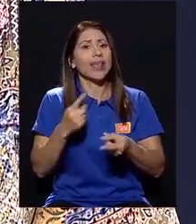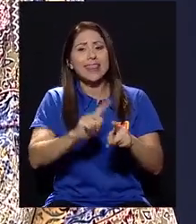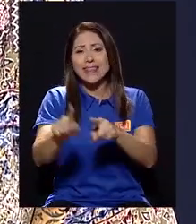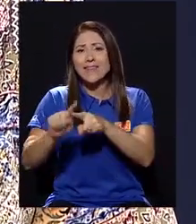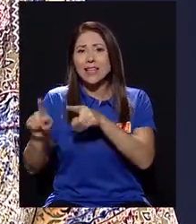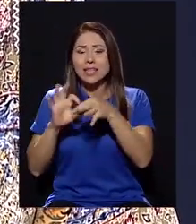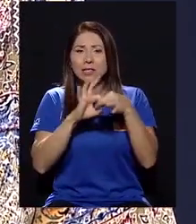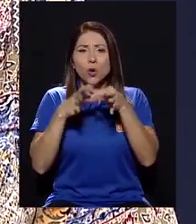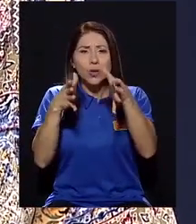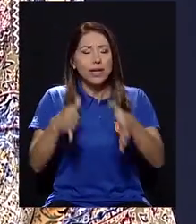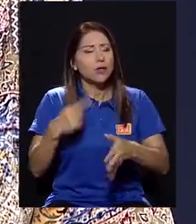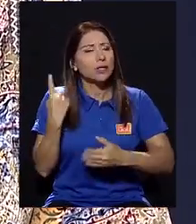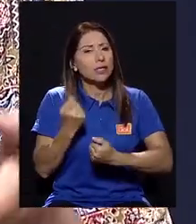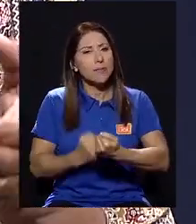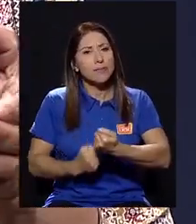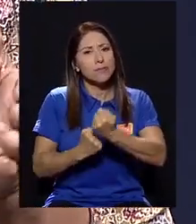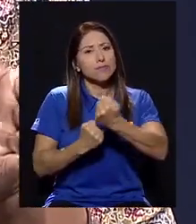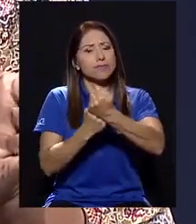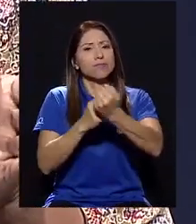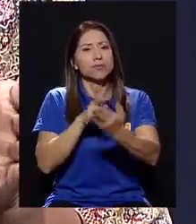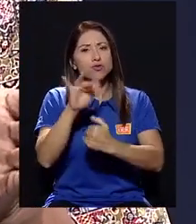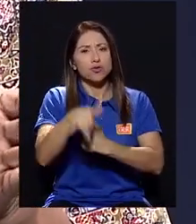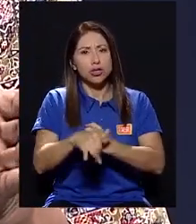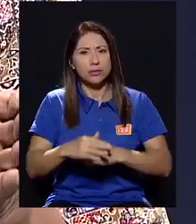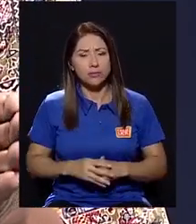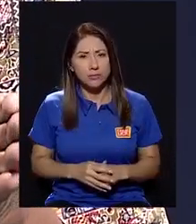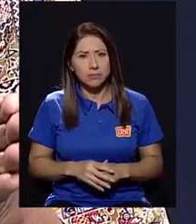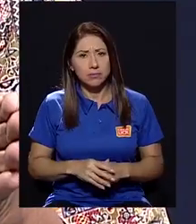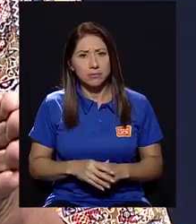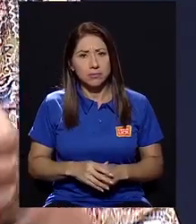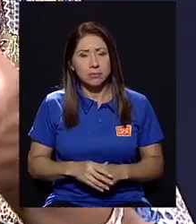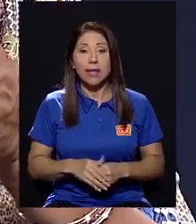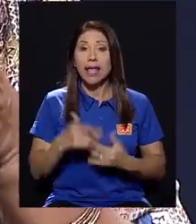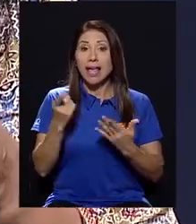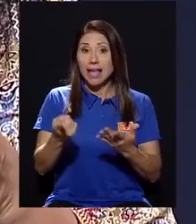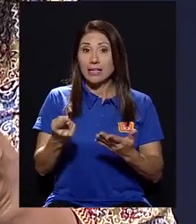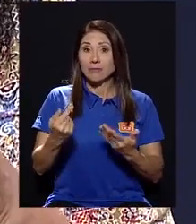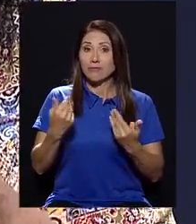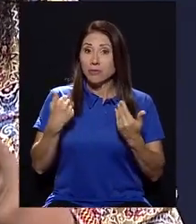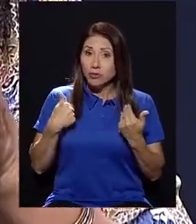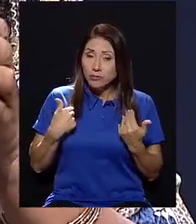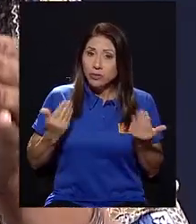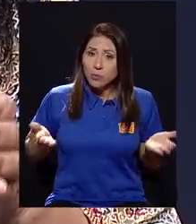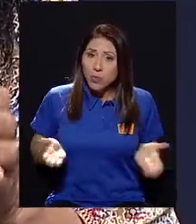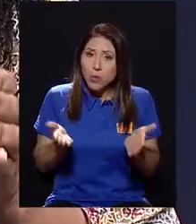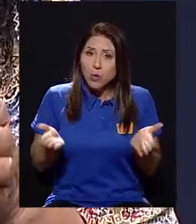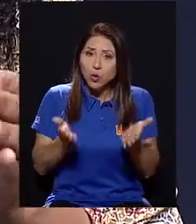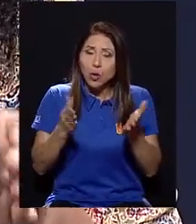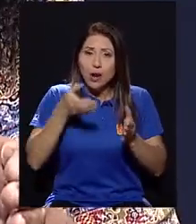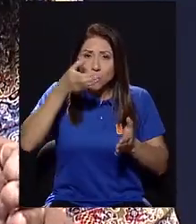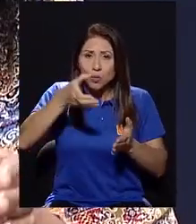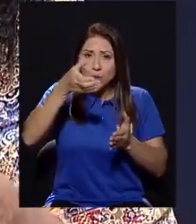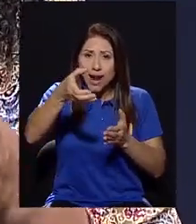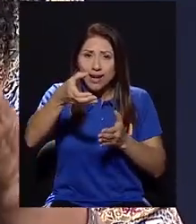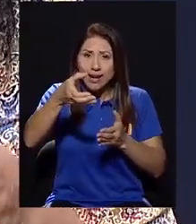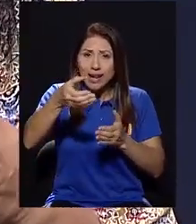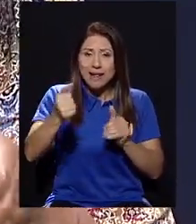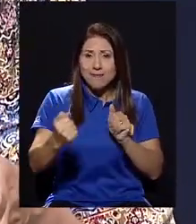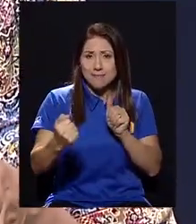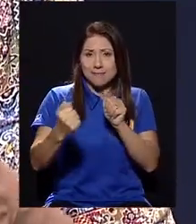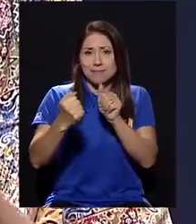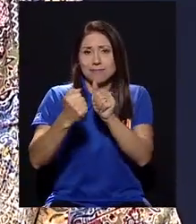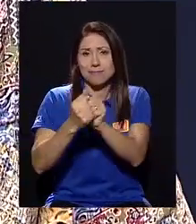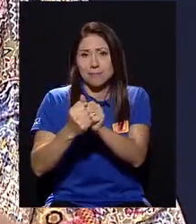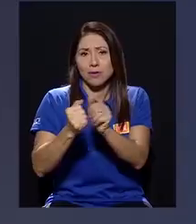siempre han apoyado estos proyectos. Entonces, el hecho de ser una promotora cultural y de trabajar mano a mano con la